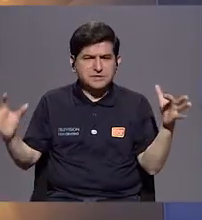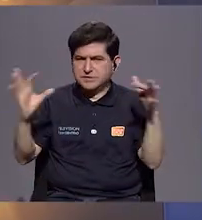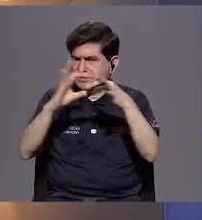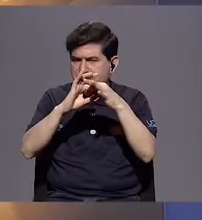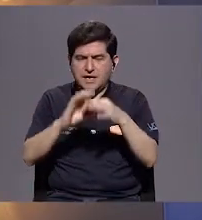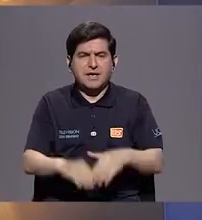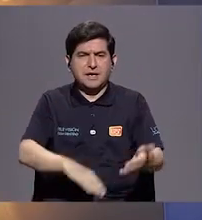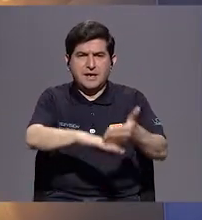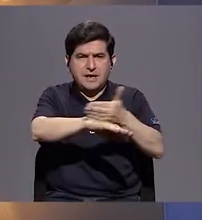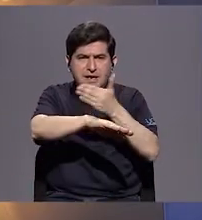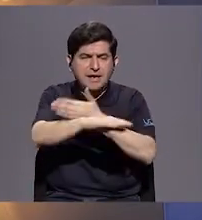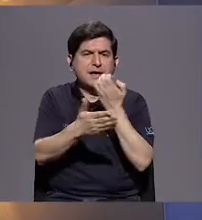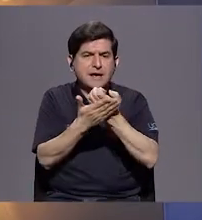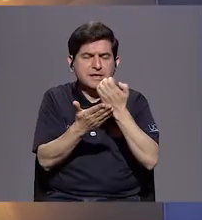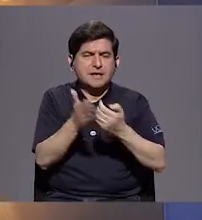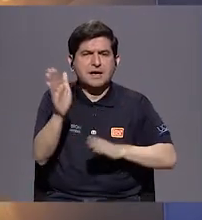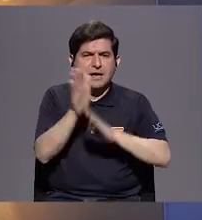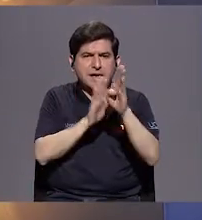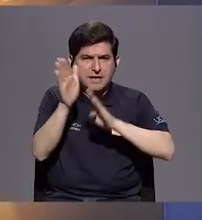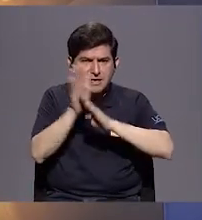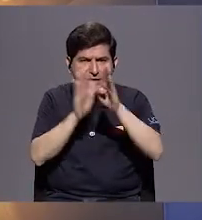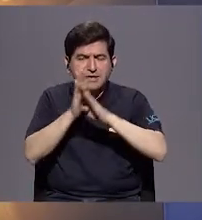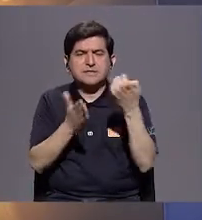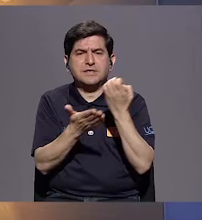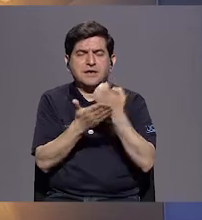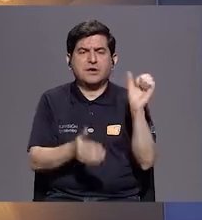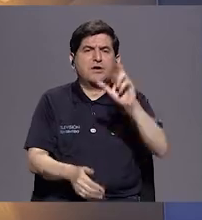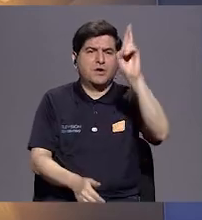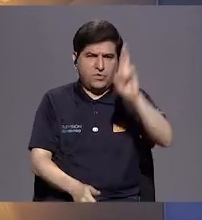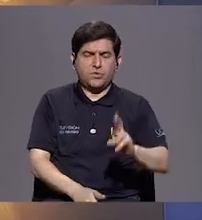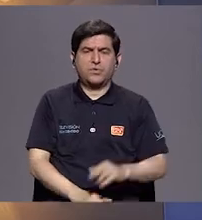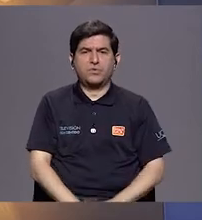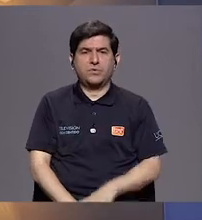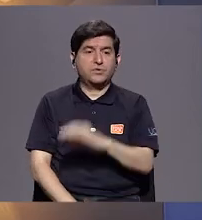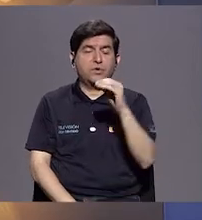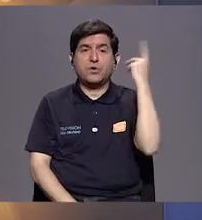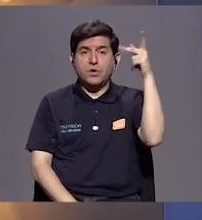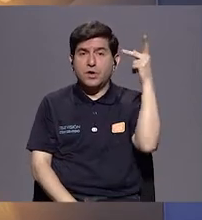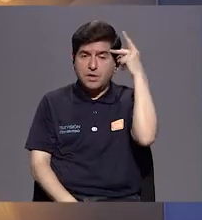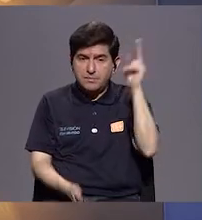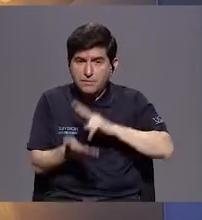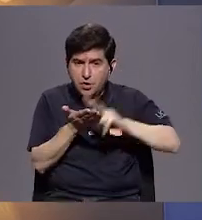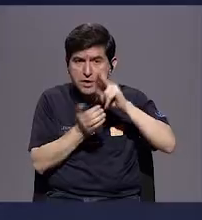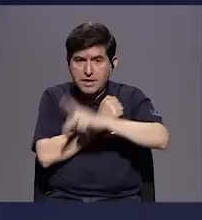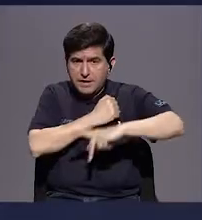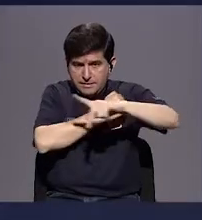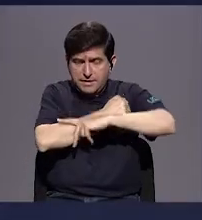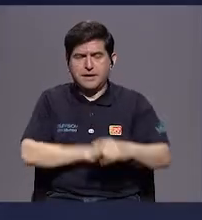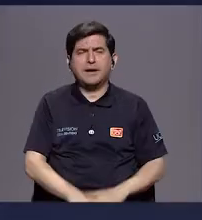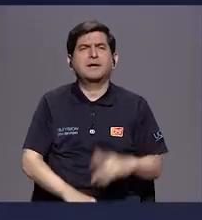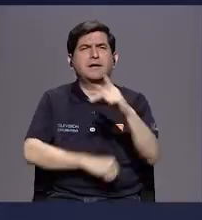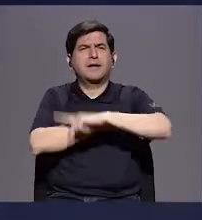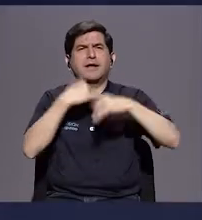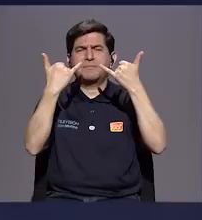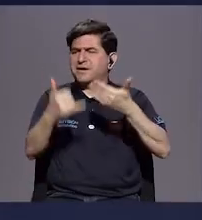entre crecimiento económico y desarrollo de la economía costarricense y la política verde de este país. El país hace rato dejó de tener una